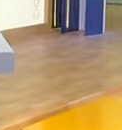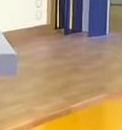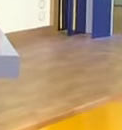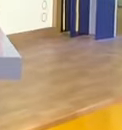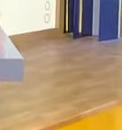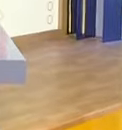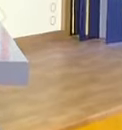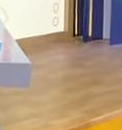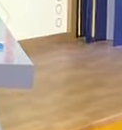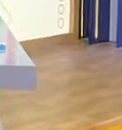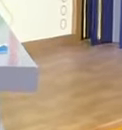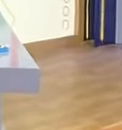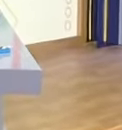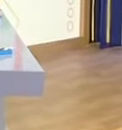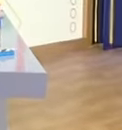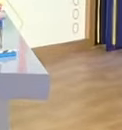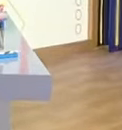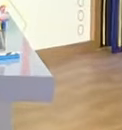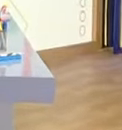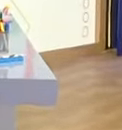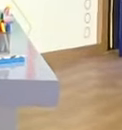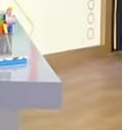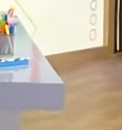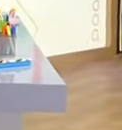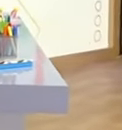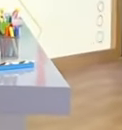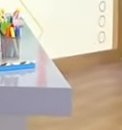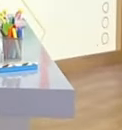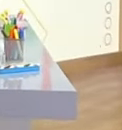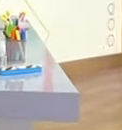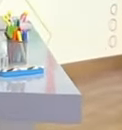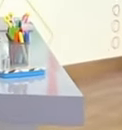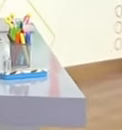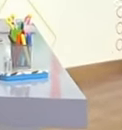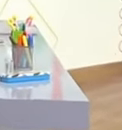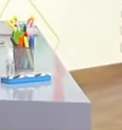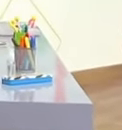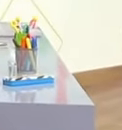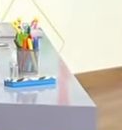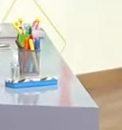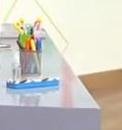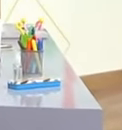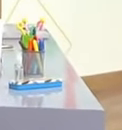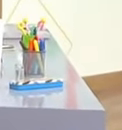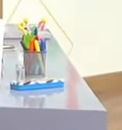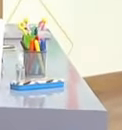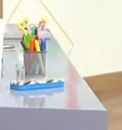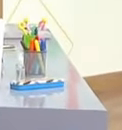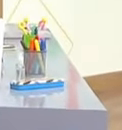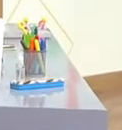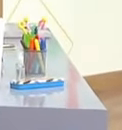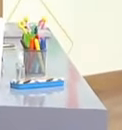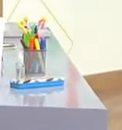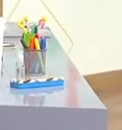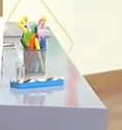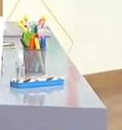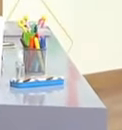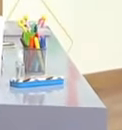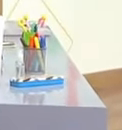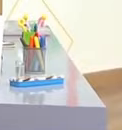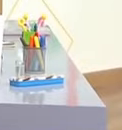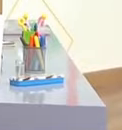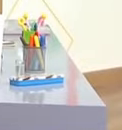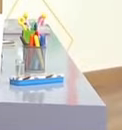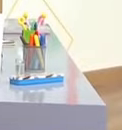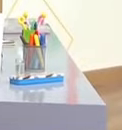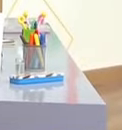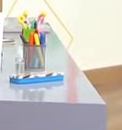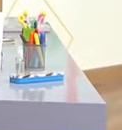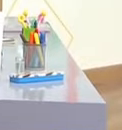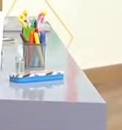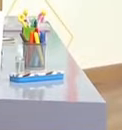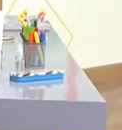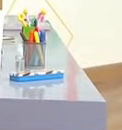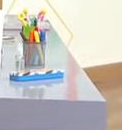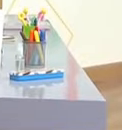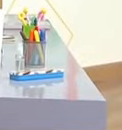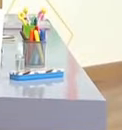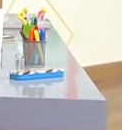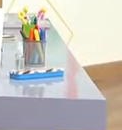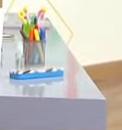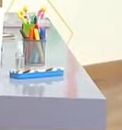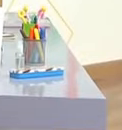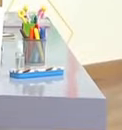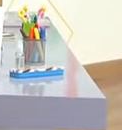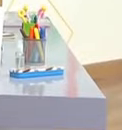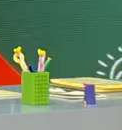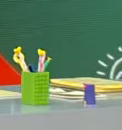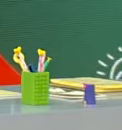Bienvenidas y bienvenidos chicas y chicos de primero de secundaria a Aprendo en Casa ¿Listos para continuar con nuestro aprendizaje en el